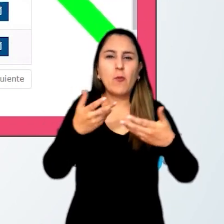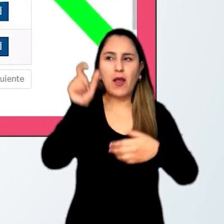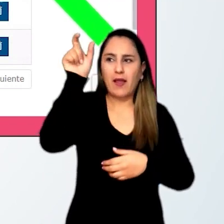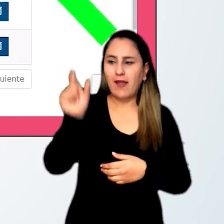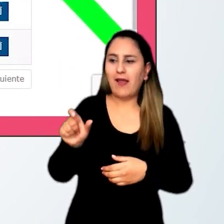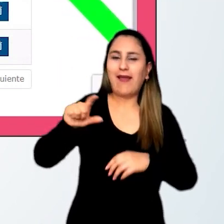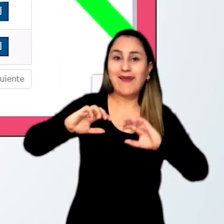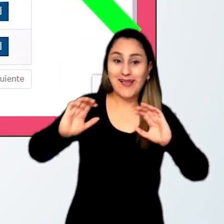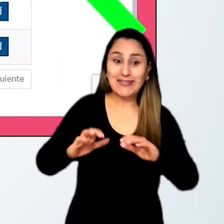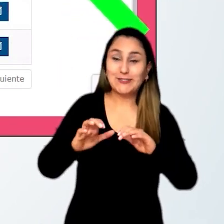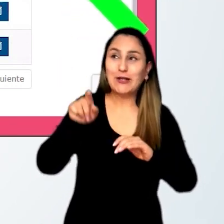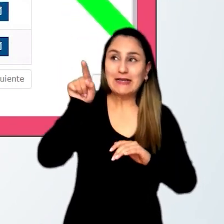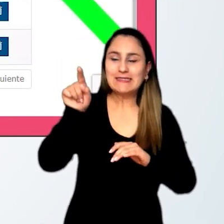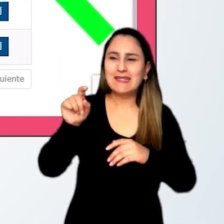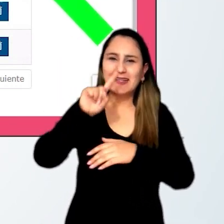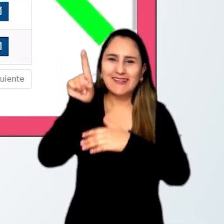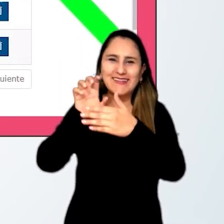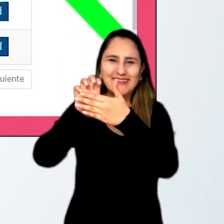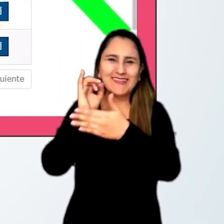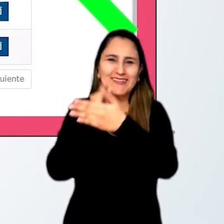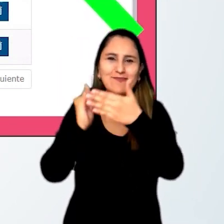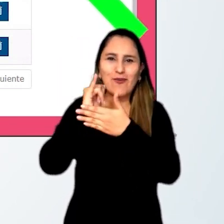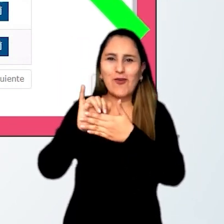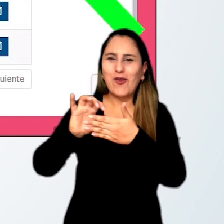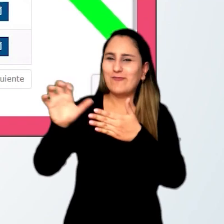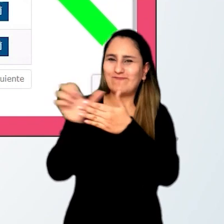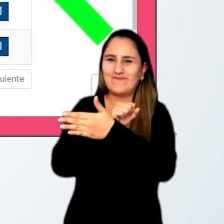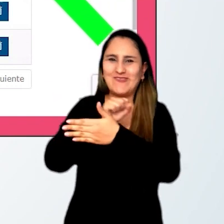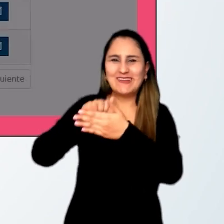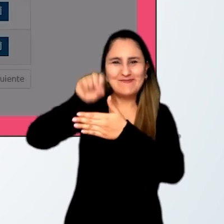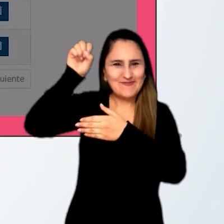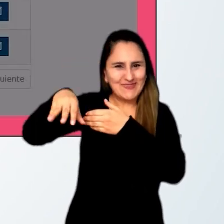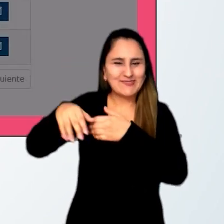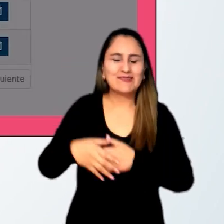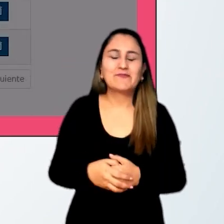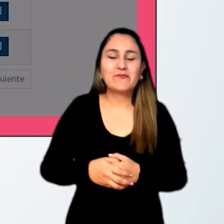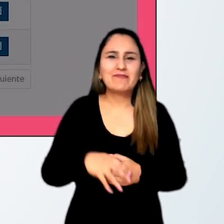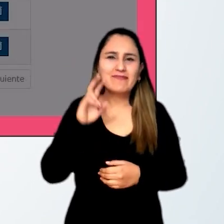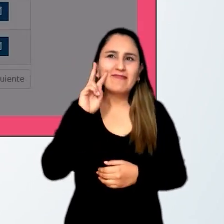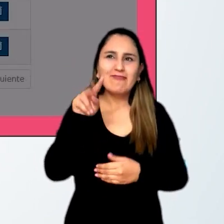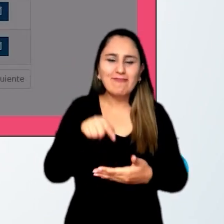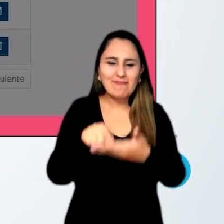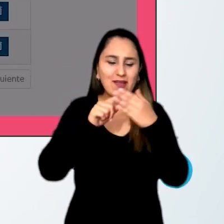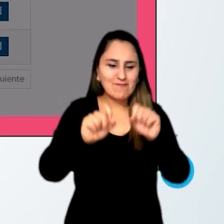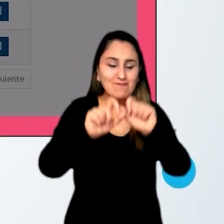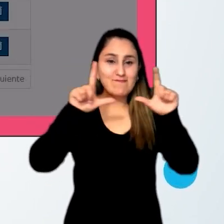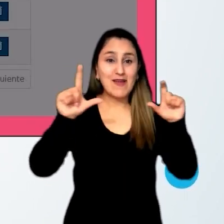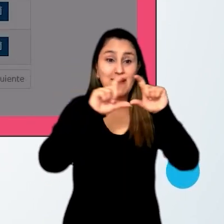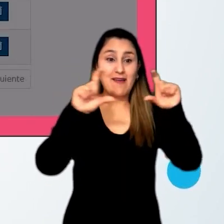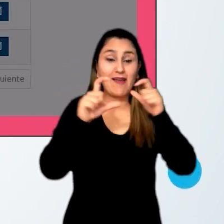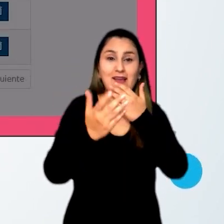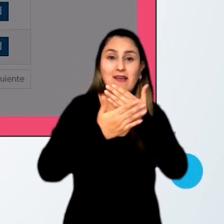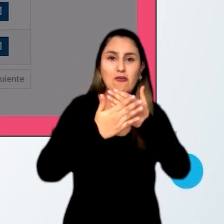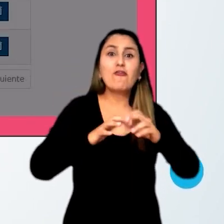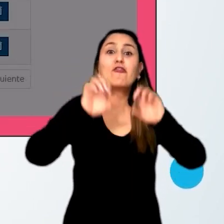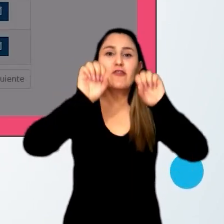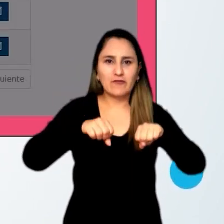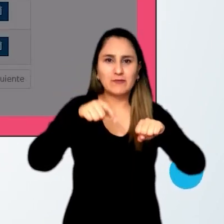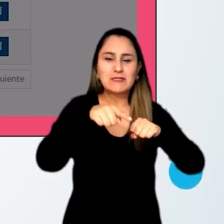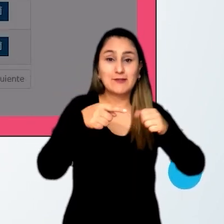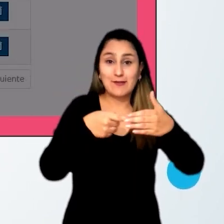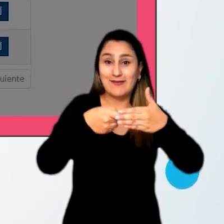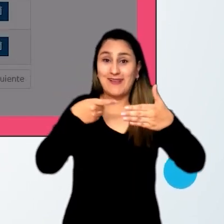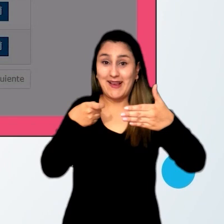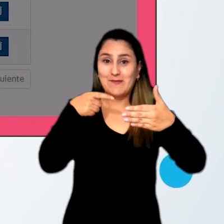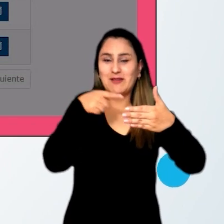columna acciones el ícono de la papelera. Se mostrará una ventana emergente con un mensaje de confirmación de la